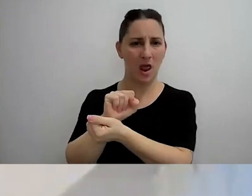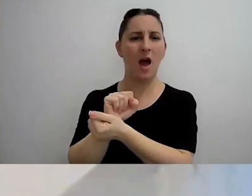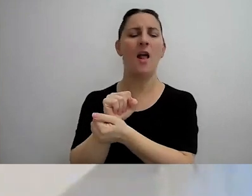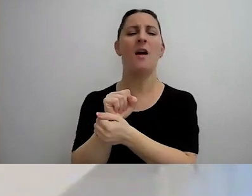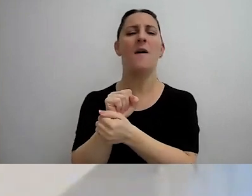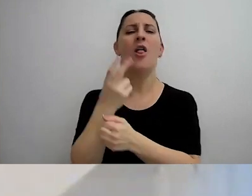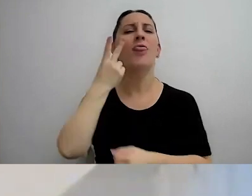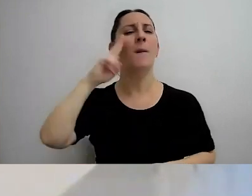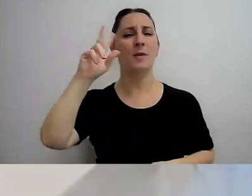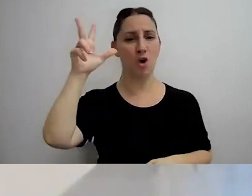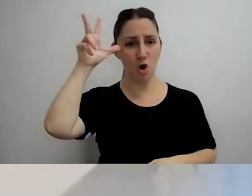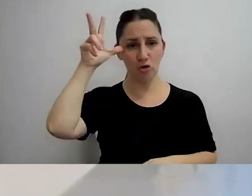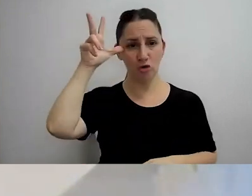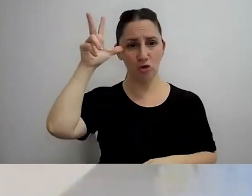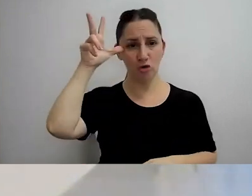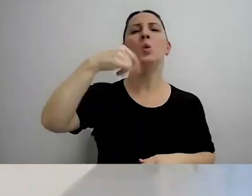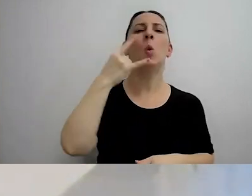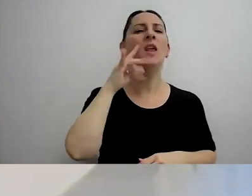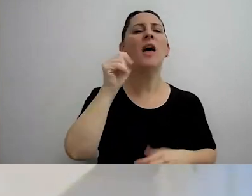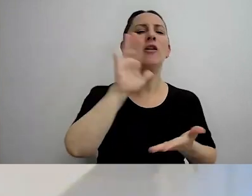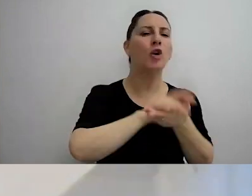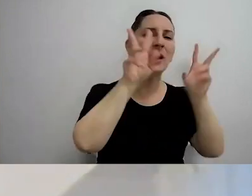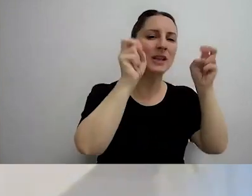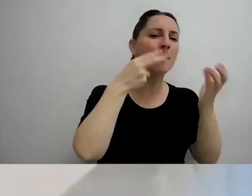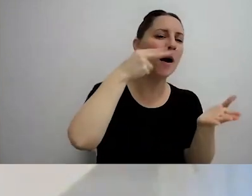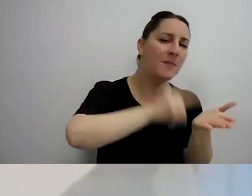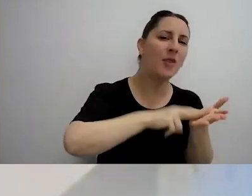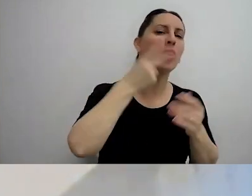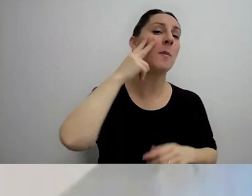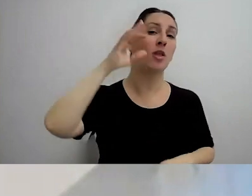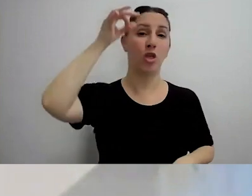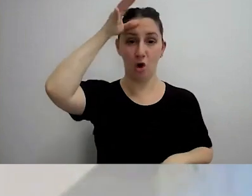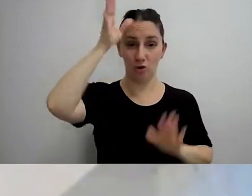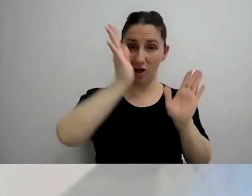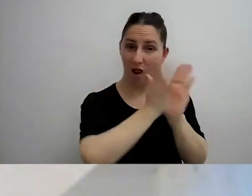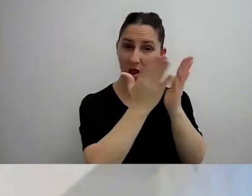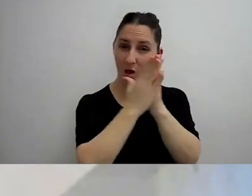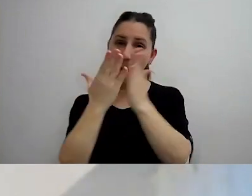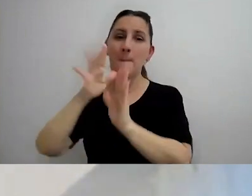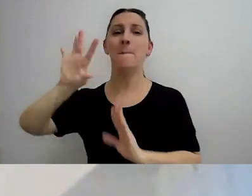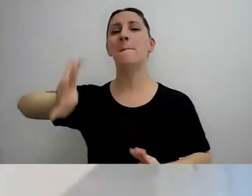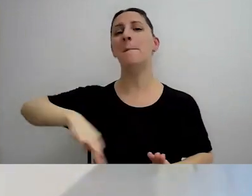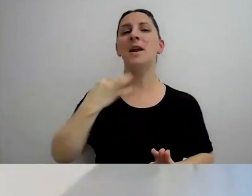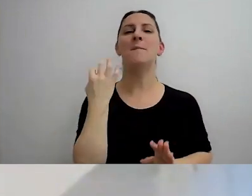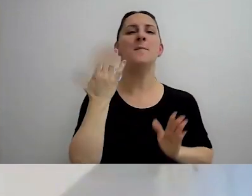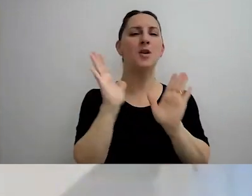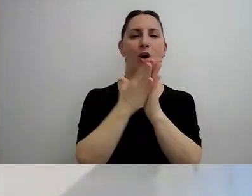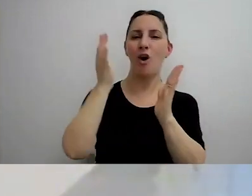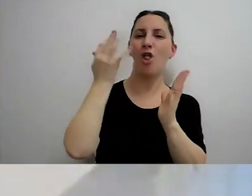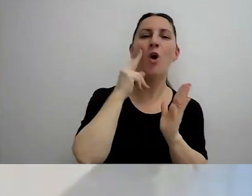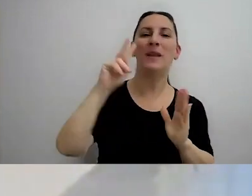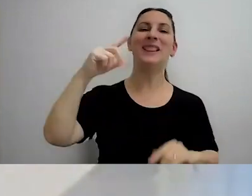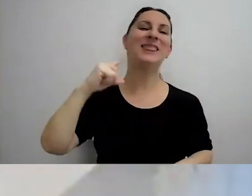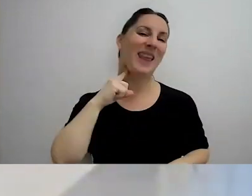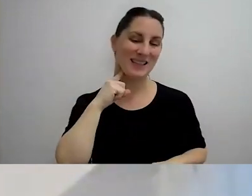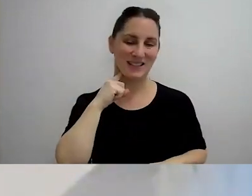2008 y nulidades en materia tributaria edicom 2012 que obtuvo el premio libro 2013 de la asociación argentina de estudios